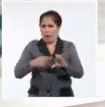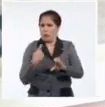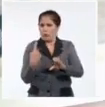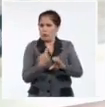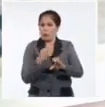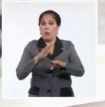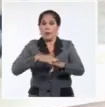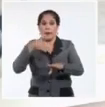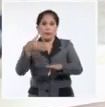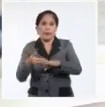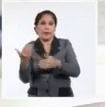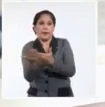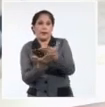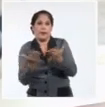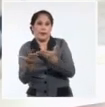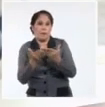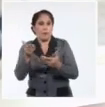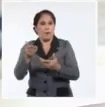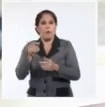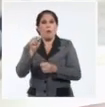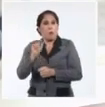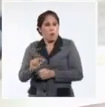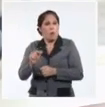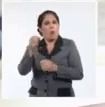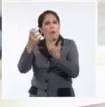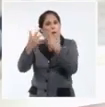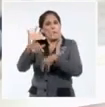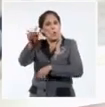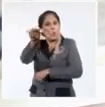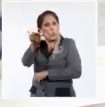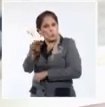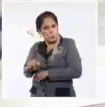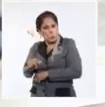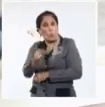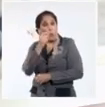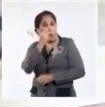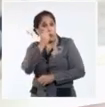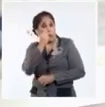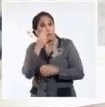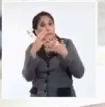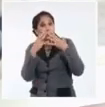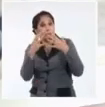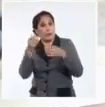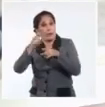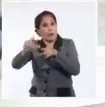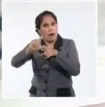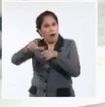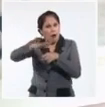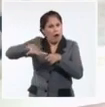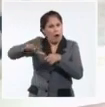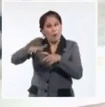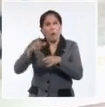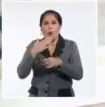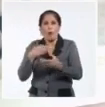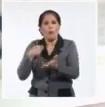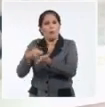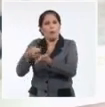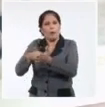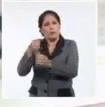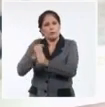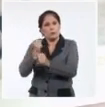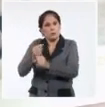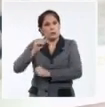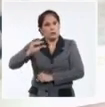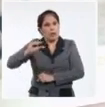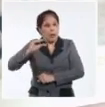intercambió en la máquina de riego número uno con el productor Euclides de Inú. Acerca del pago a los trabajadores, del salario,